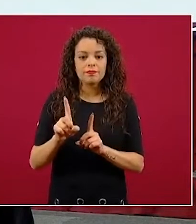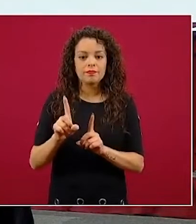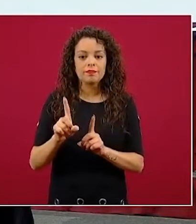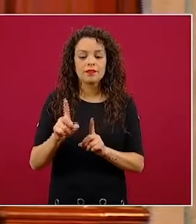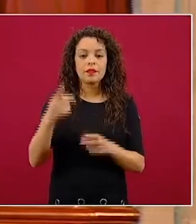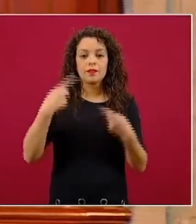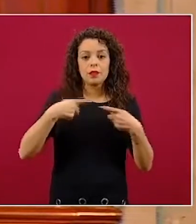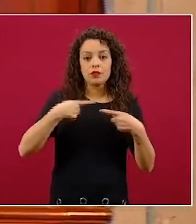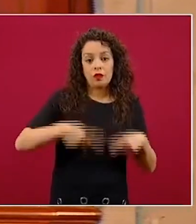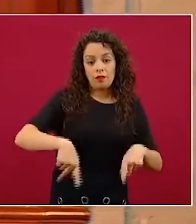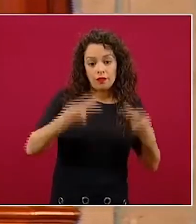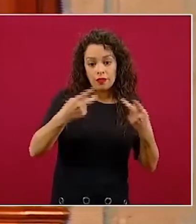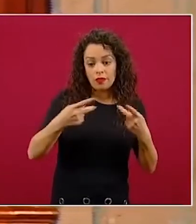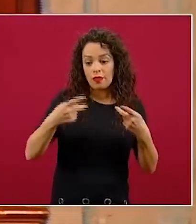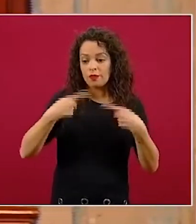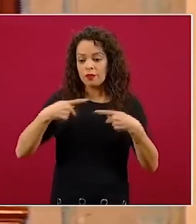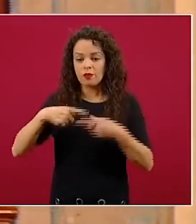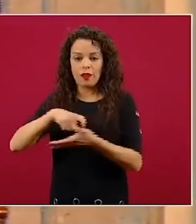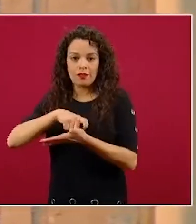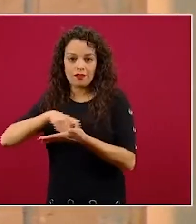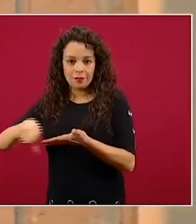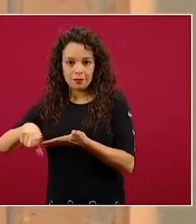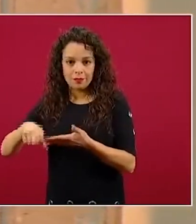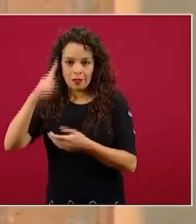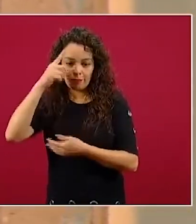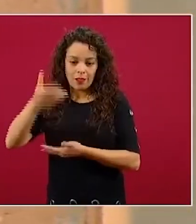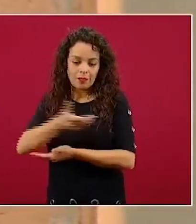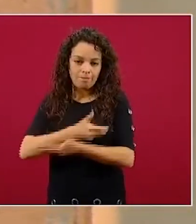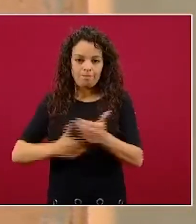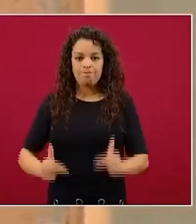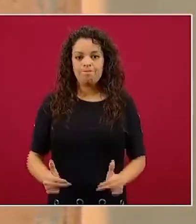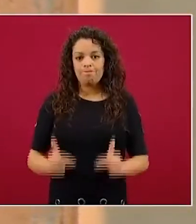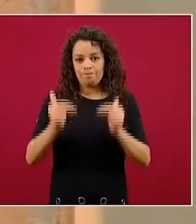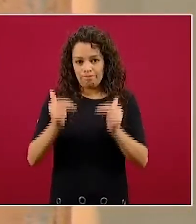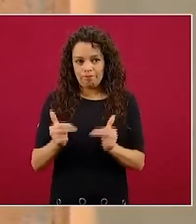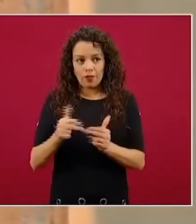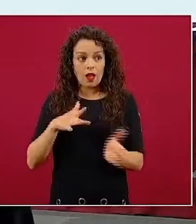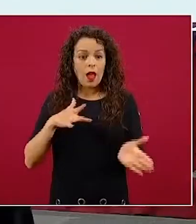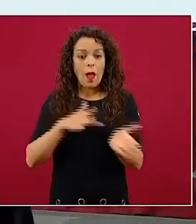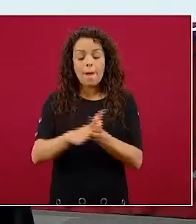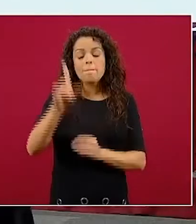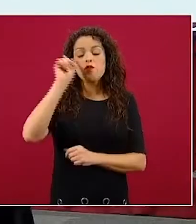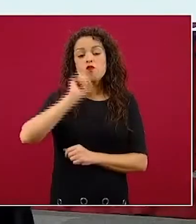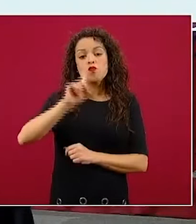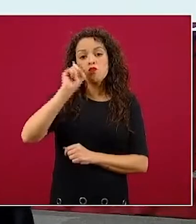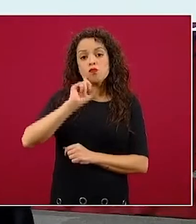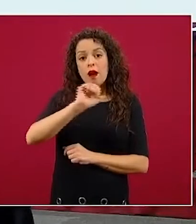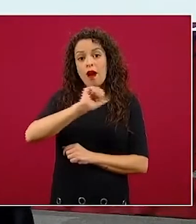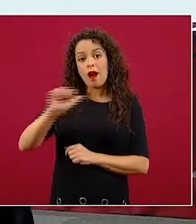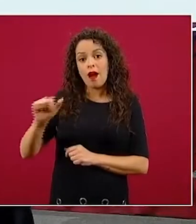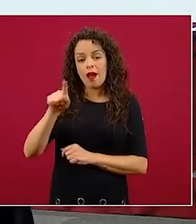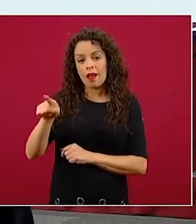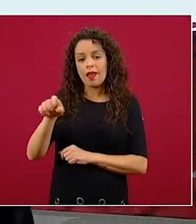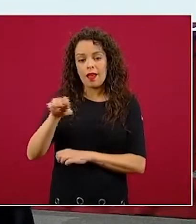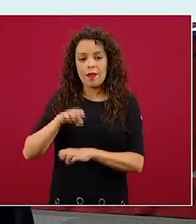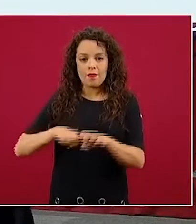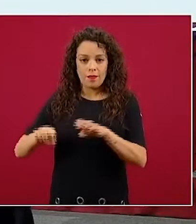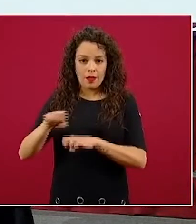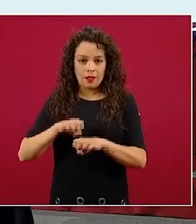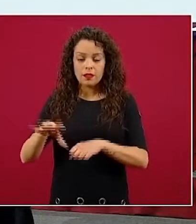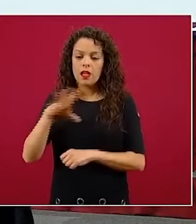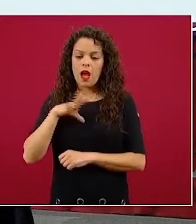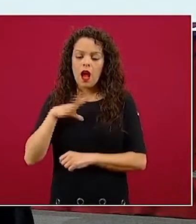compradores. Van a hablar también sobre redes internacionales de apoyo a mujeres empresarias, las oportunidades que